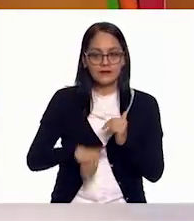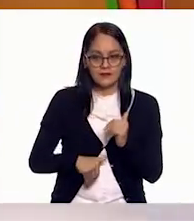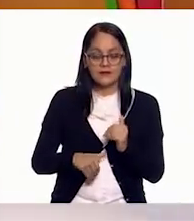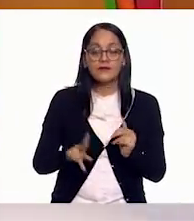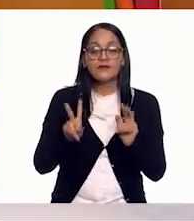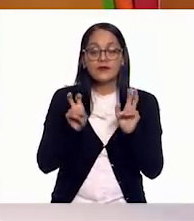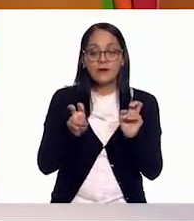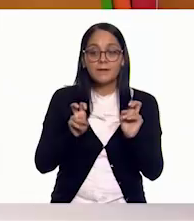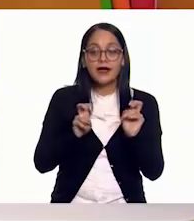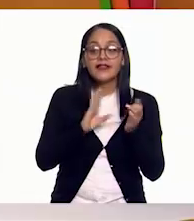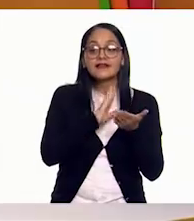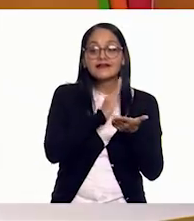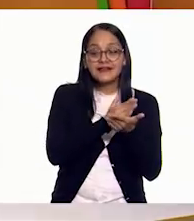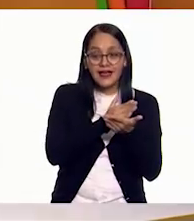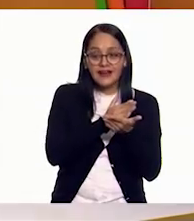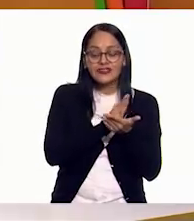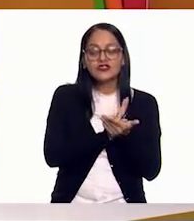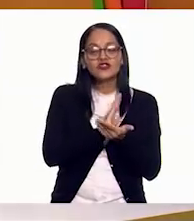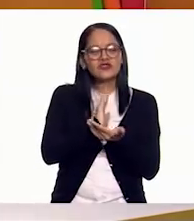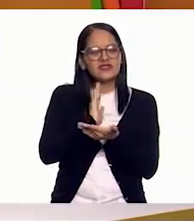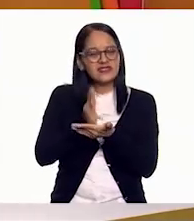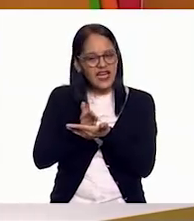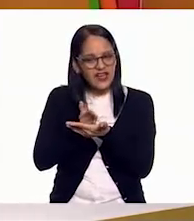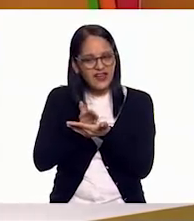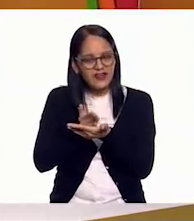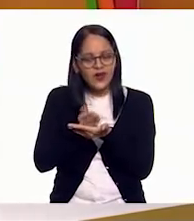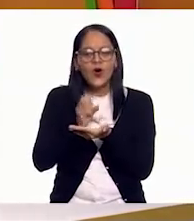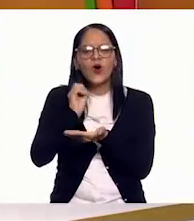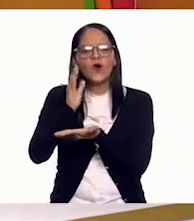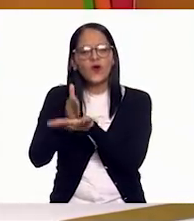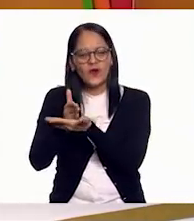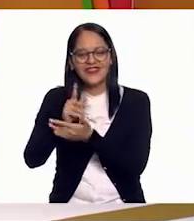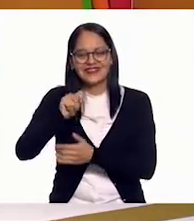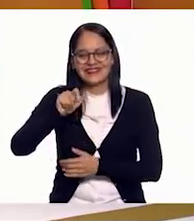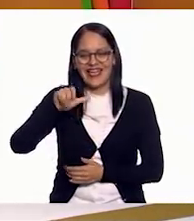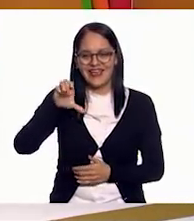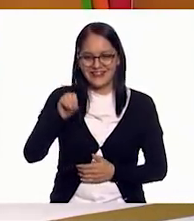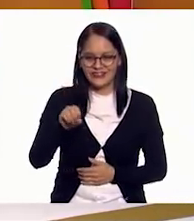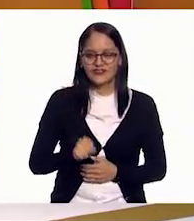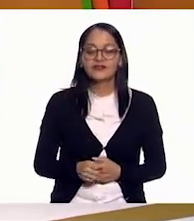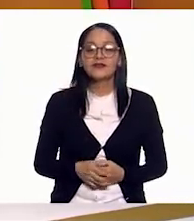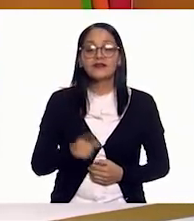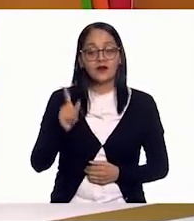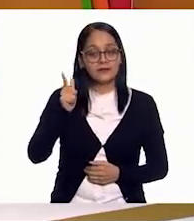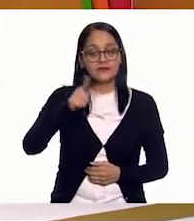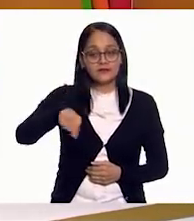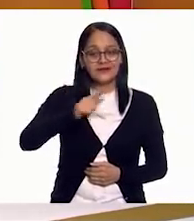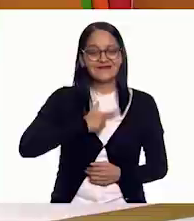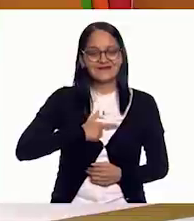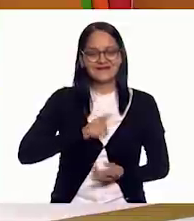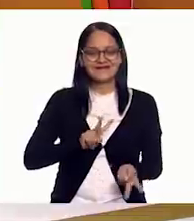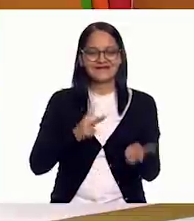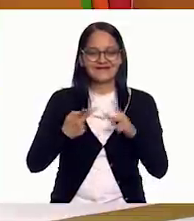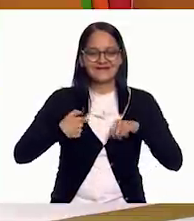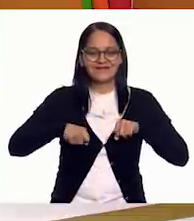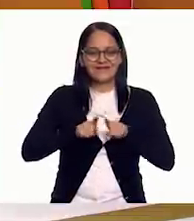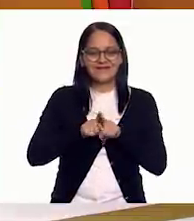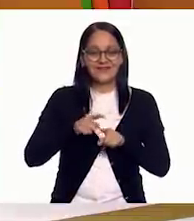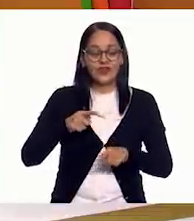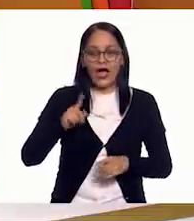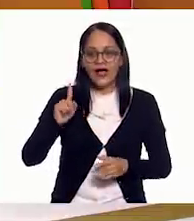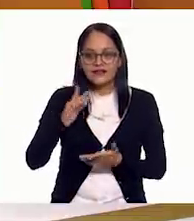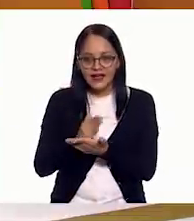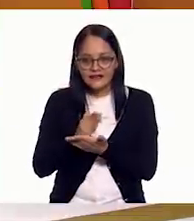tacos, tacos o tacos. Espero que lo hayan disfrutado tanto como los tacos.